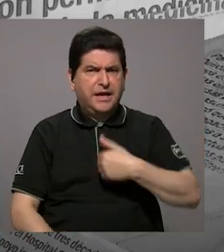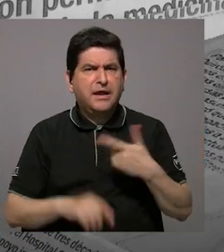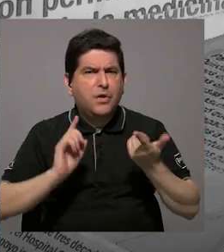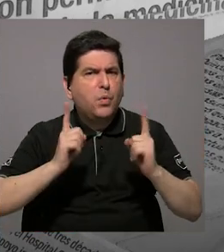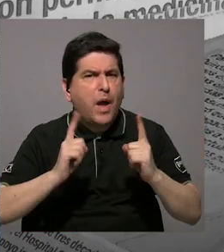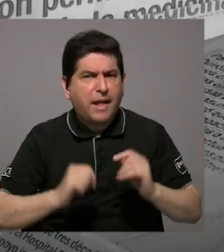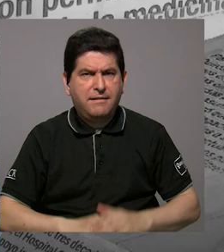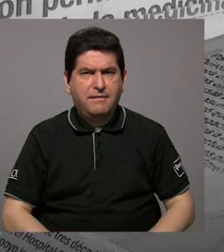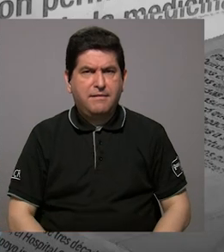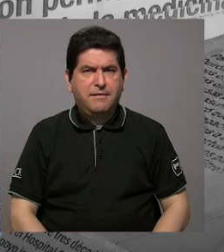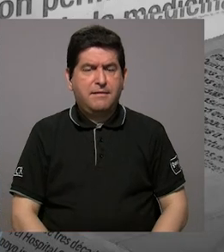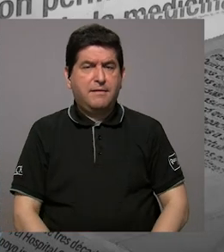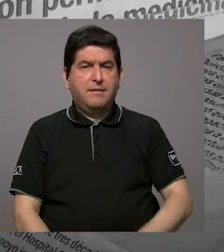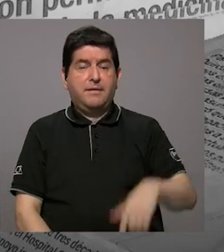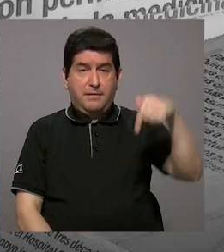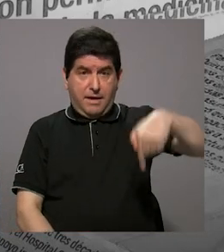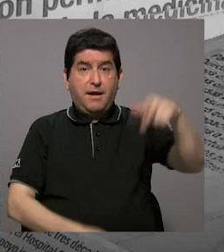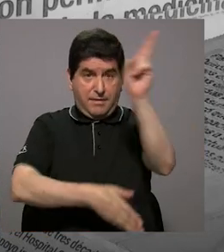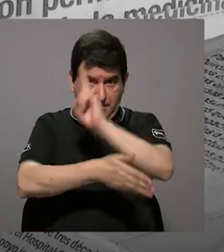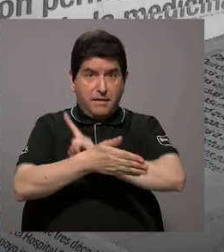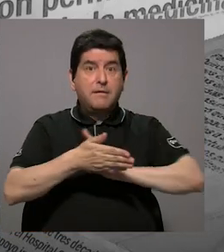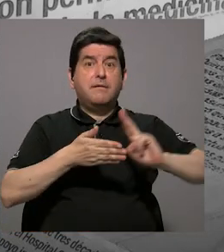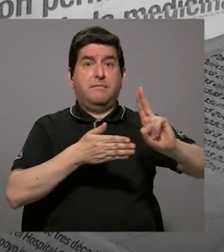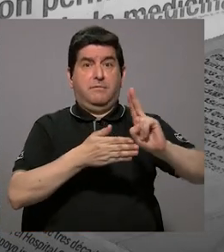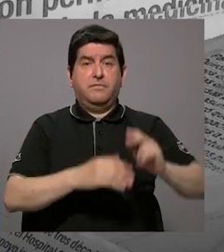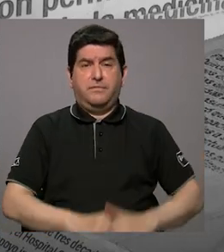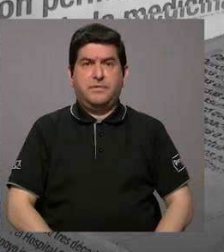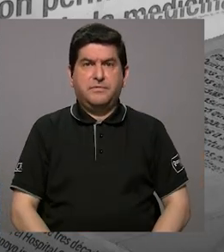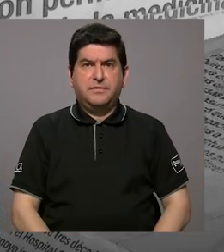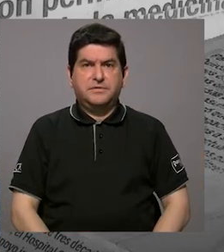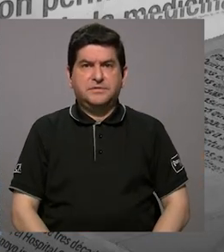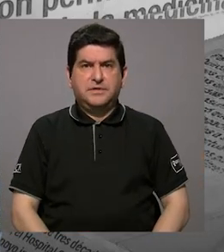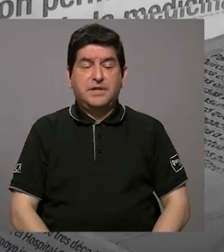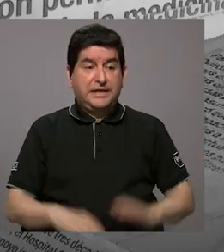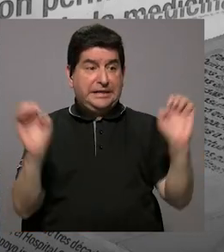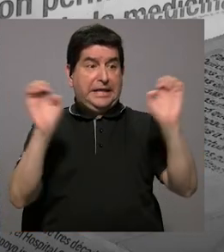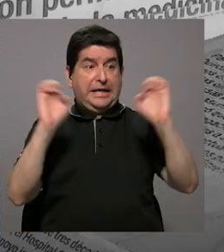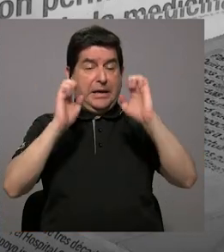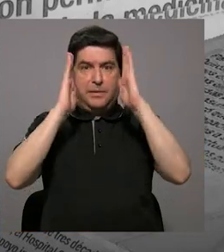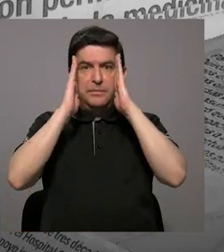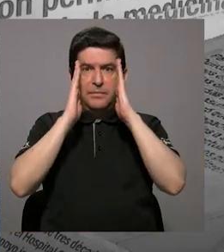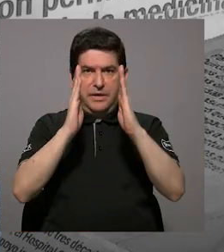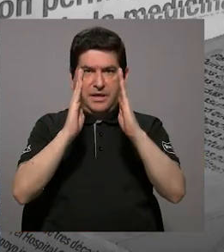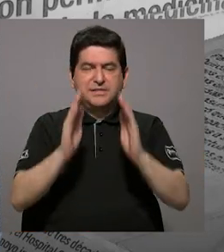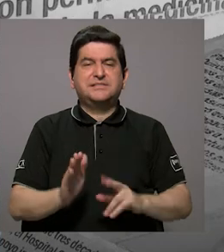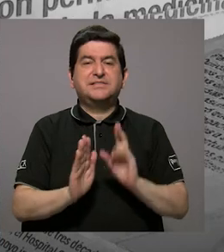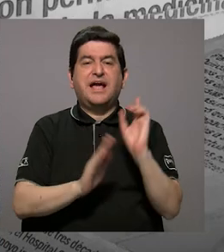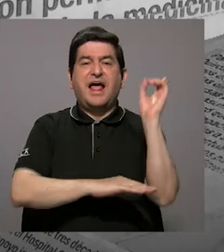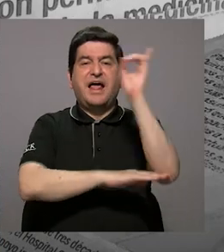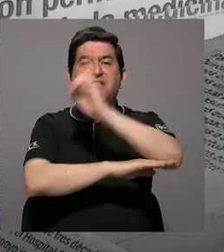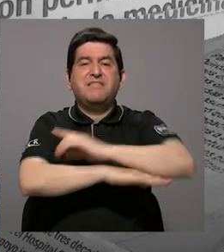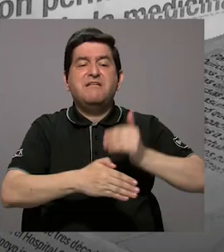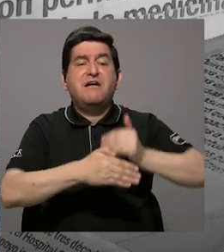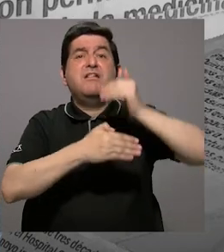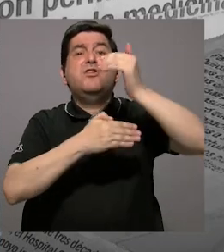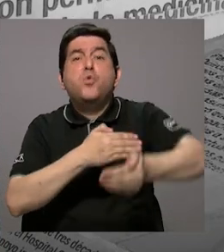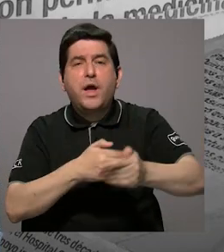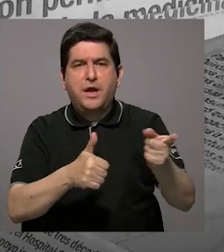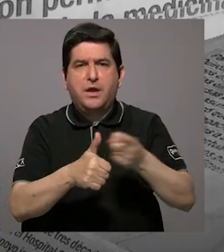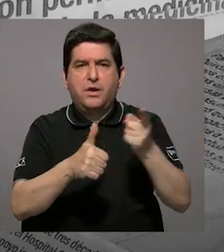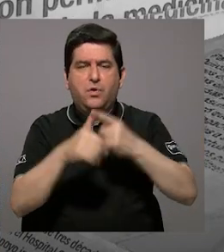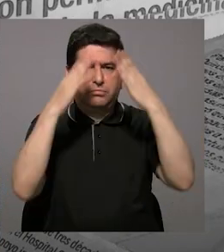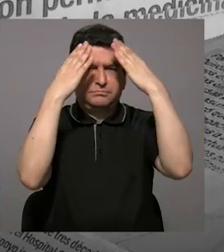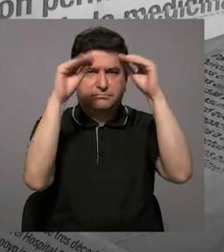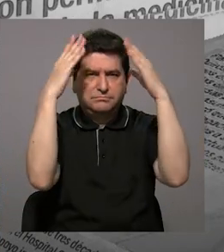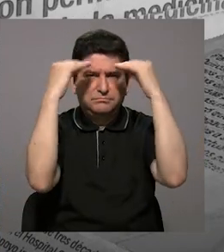fue que la universidad entró en esta emergencia varios días después de que se